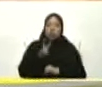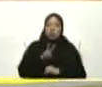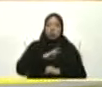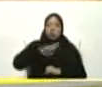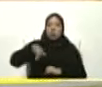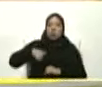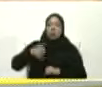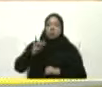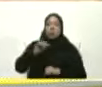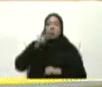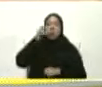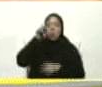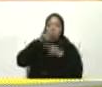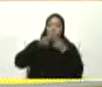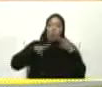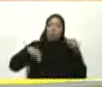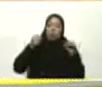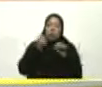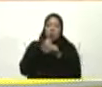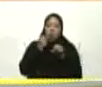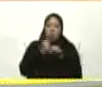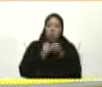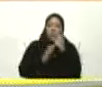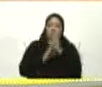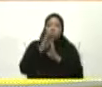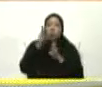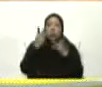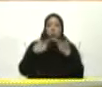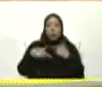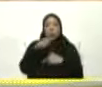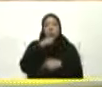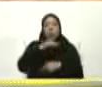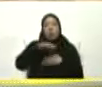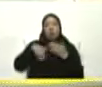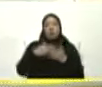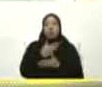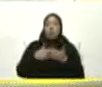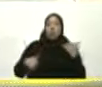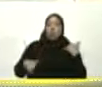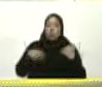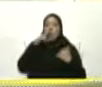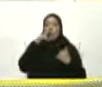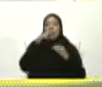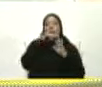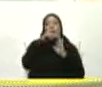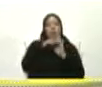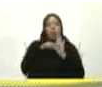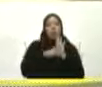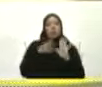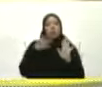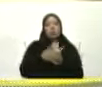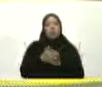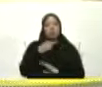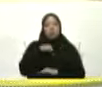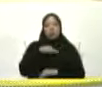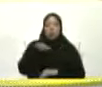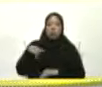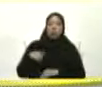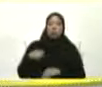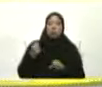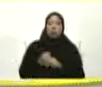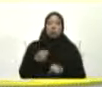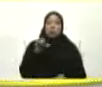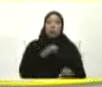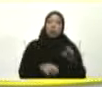nosotros Tenemos ese compromiso De recuperarla Y cuando salgamos De aquí Presidente Con las instrucciones Que usted nos ha dado Para allá vamos Para